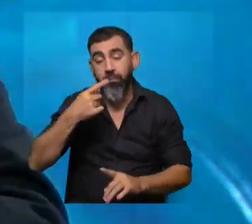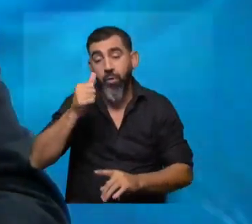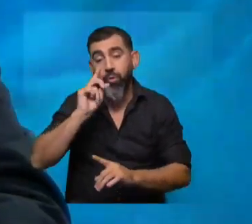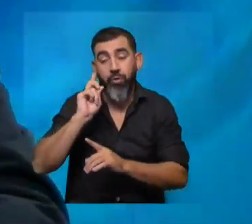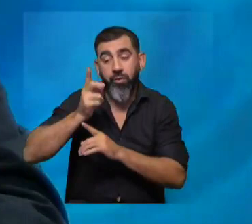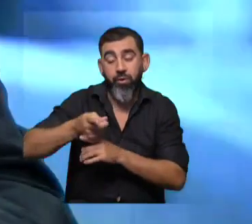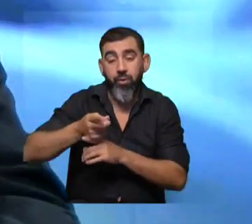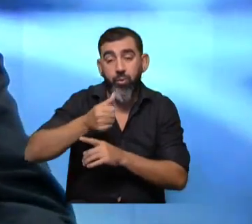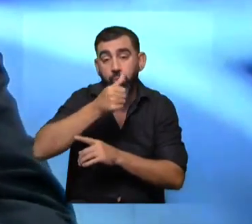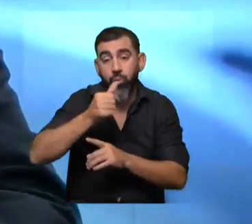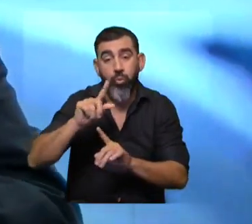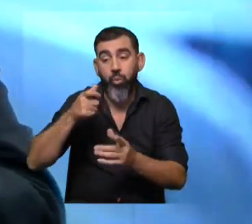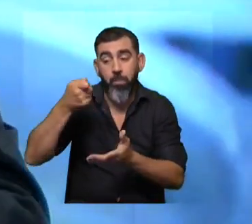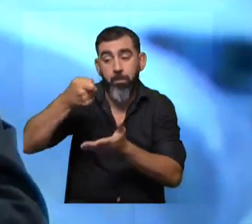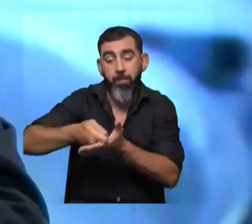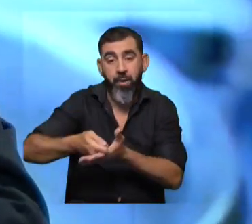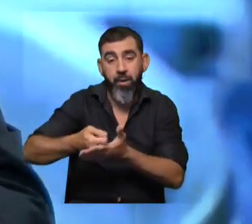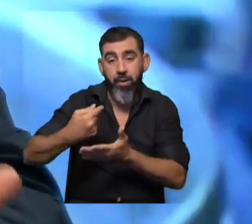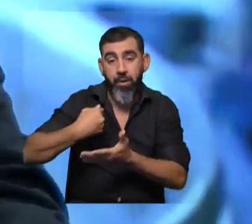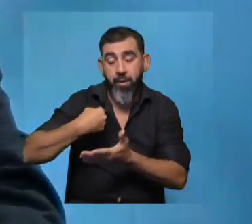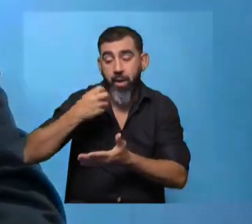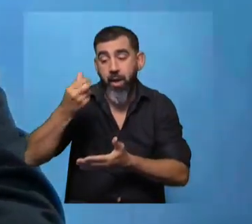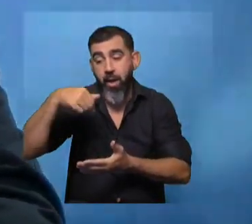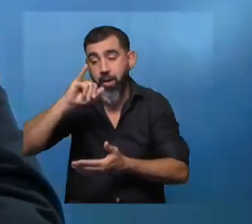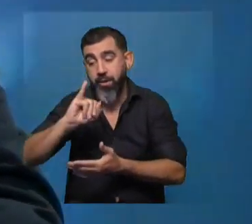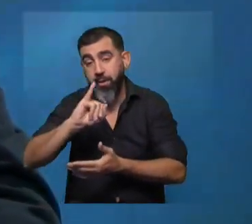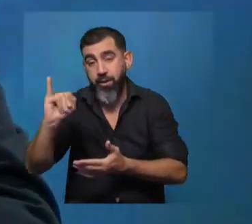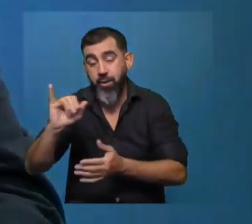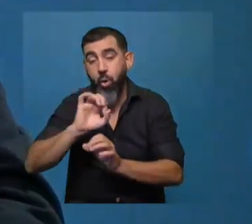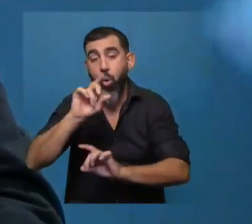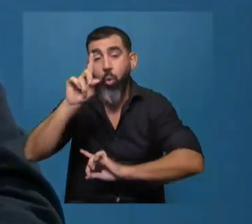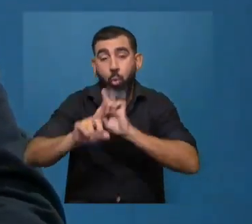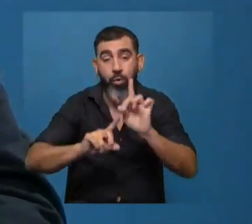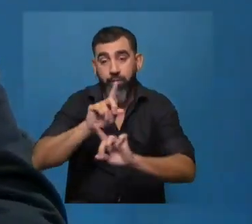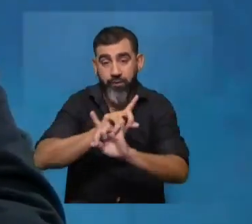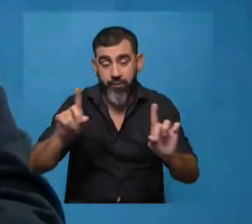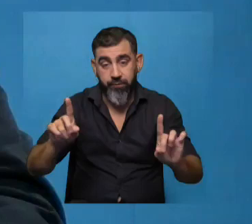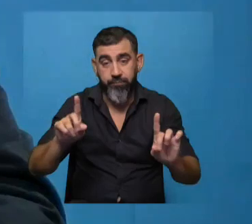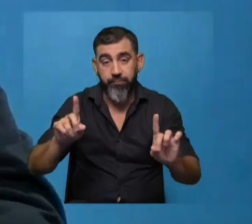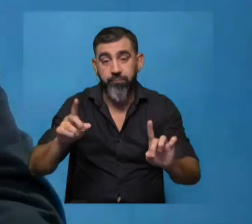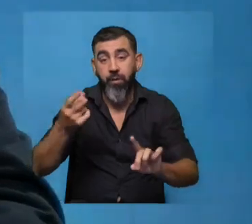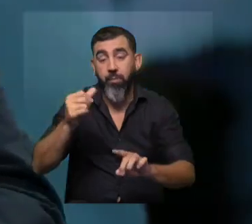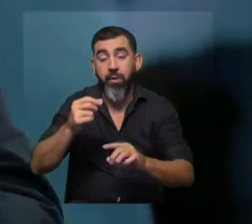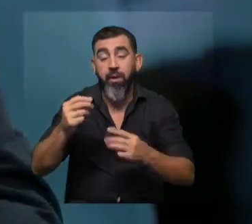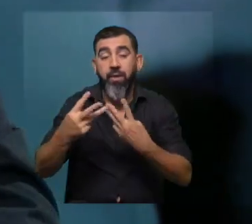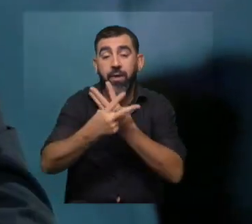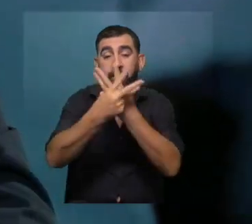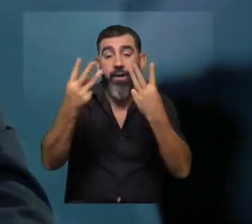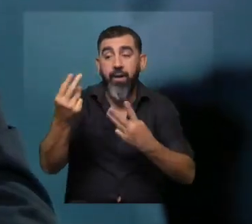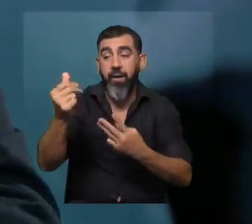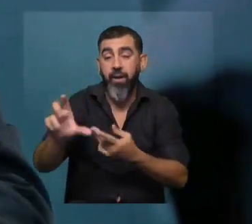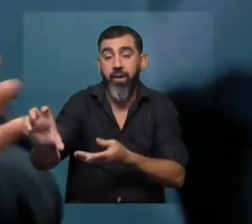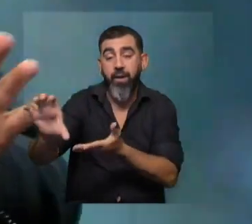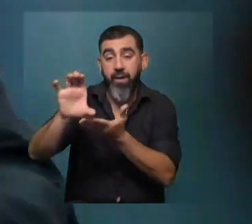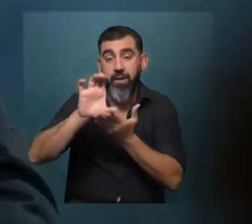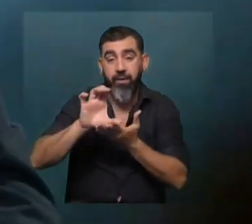es que esos aportes no salen del aporte de ANI ni de la universidad, sino que salen de rentas generales que nos